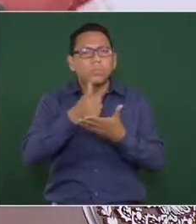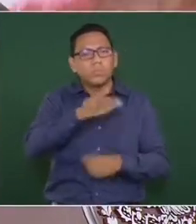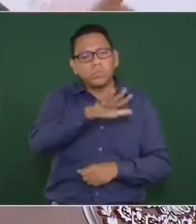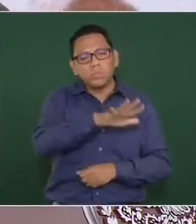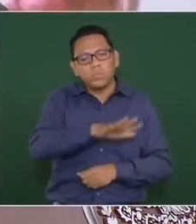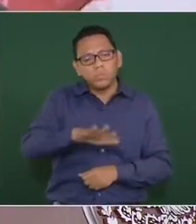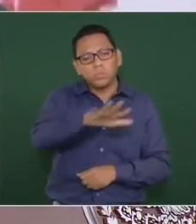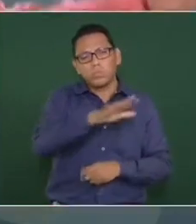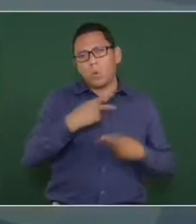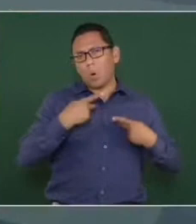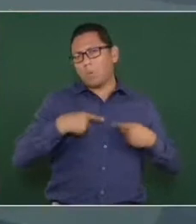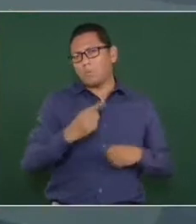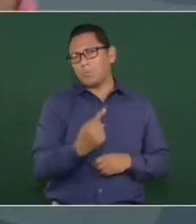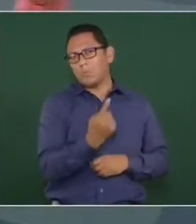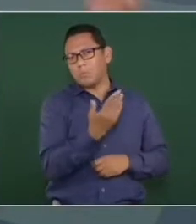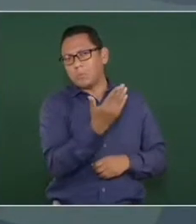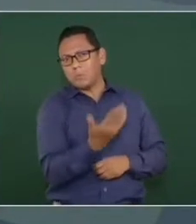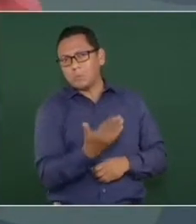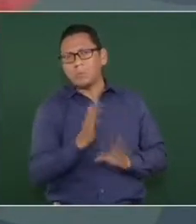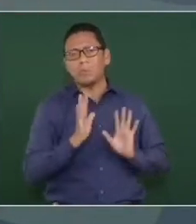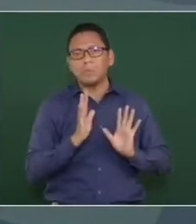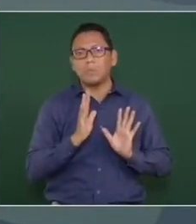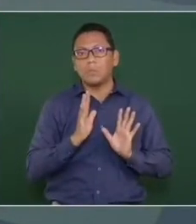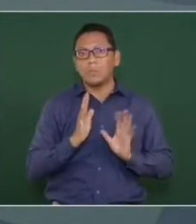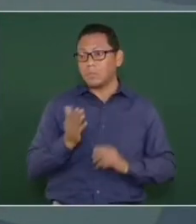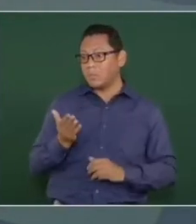de esa persona